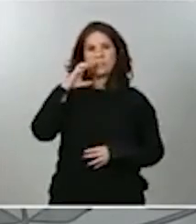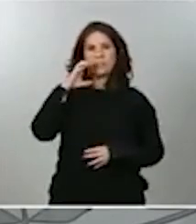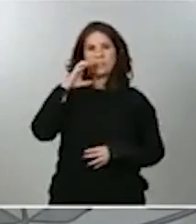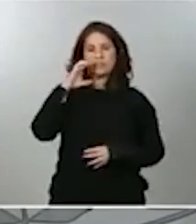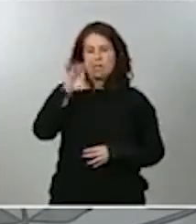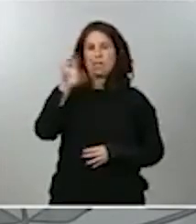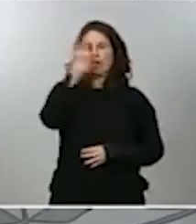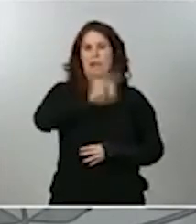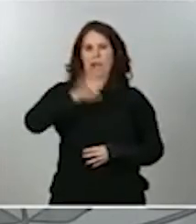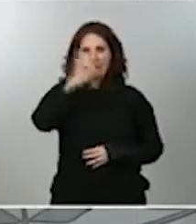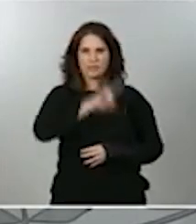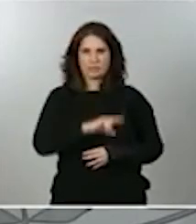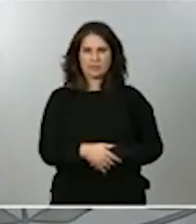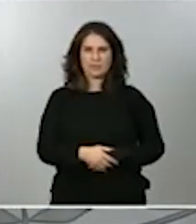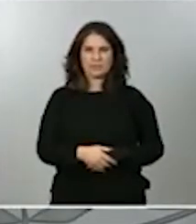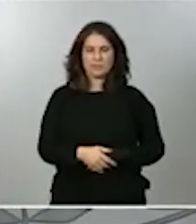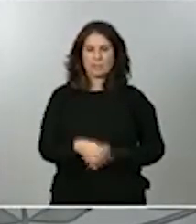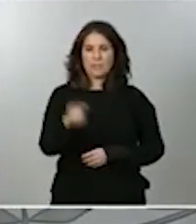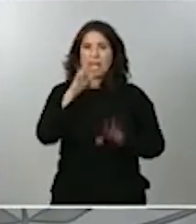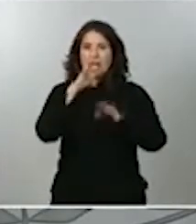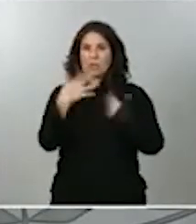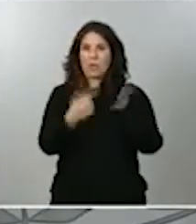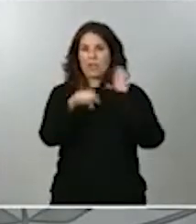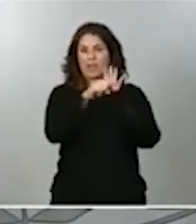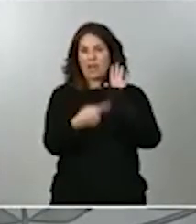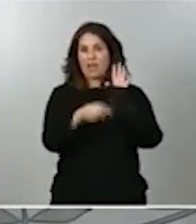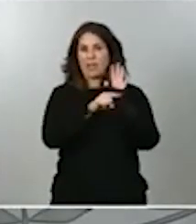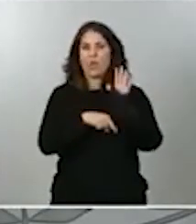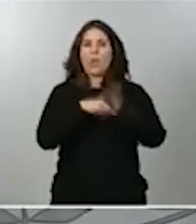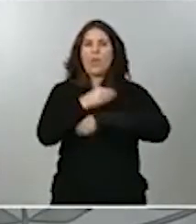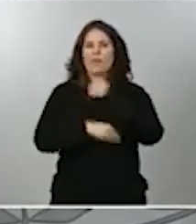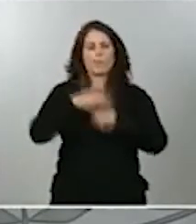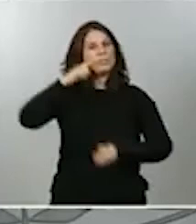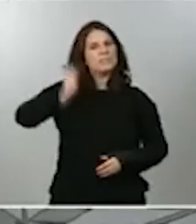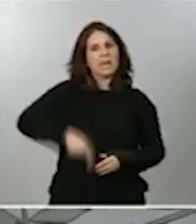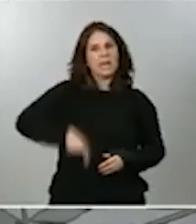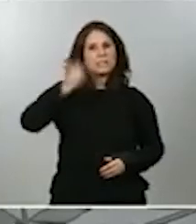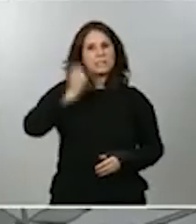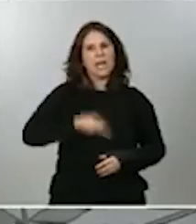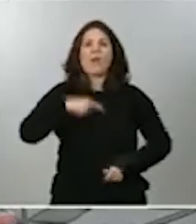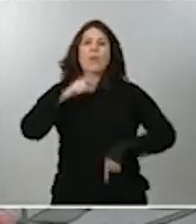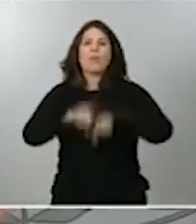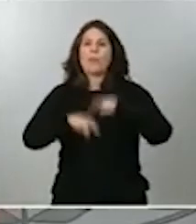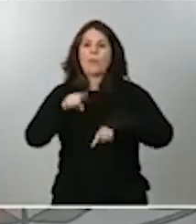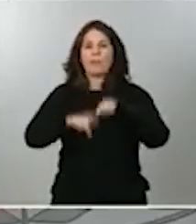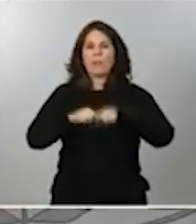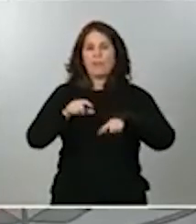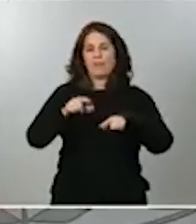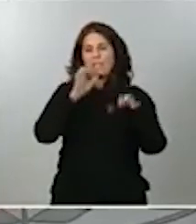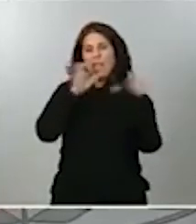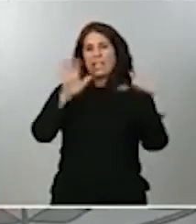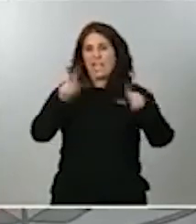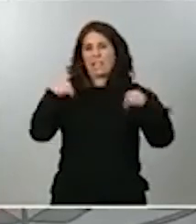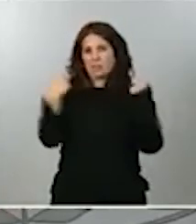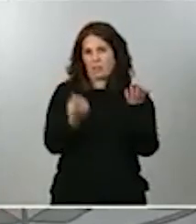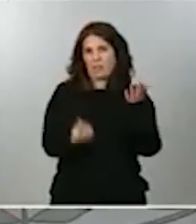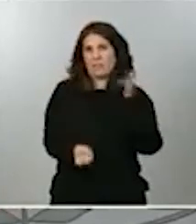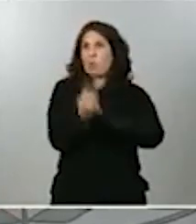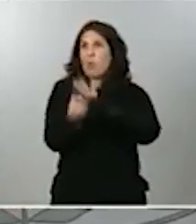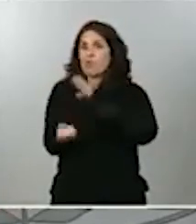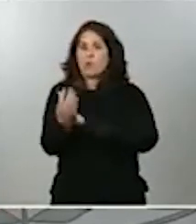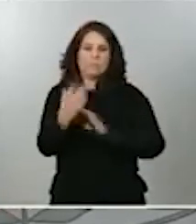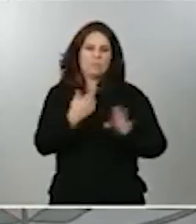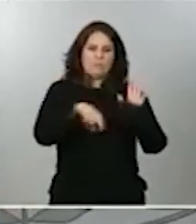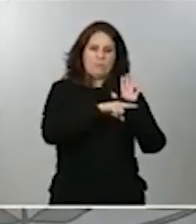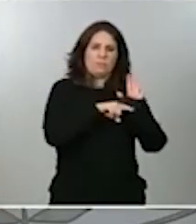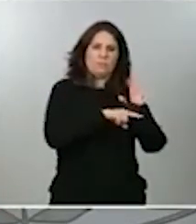actualización que vamos haciendo de forma regular conforme las catástrofes aparecen para ayudar a los ciudadanos a las empresas